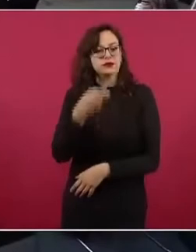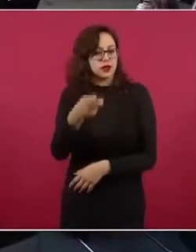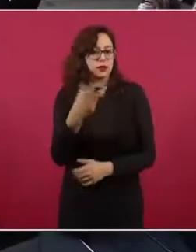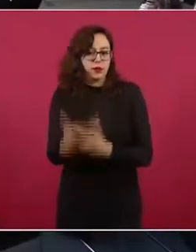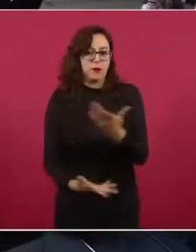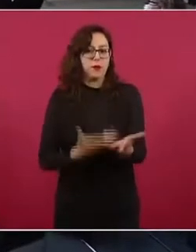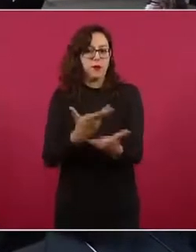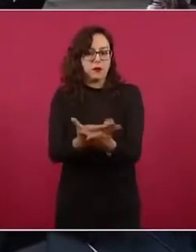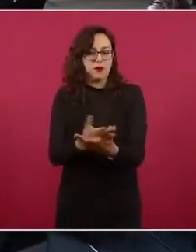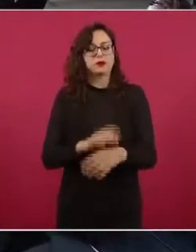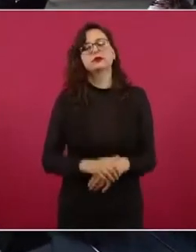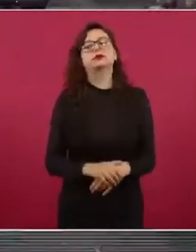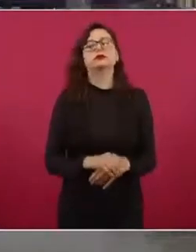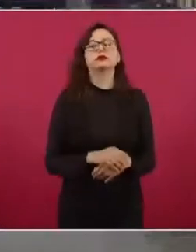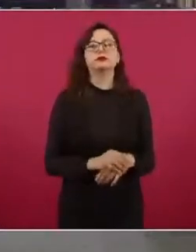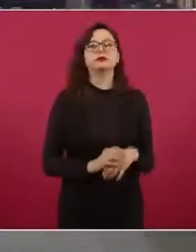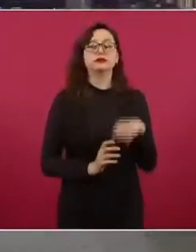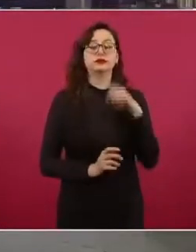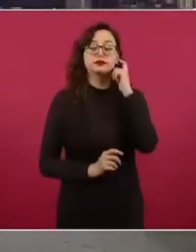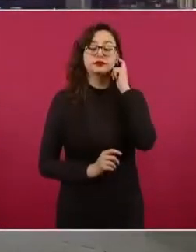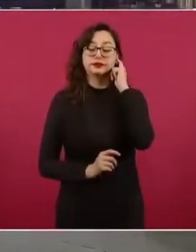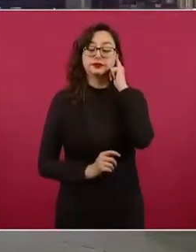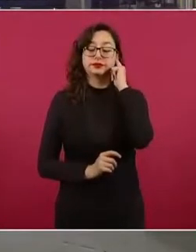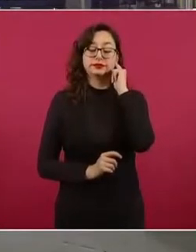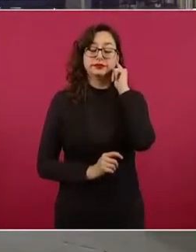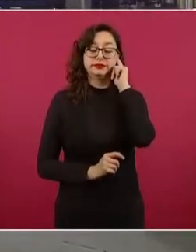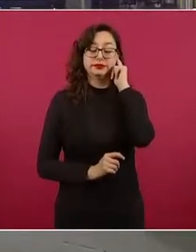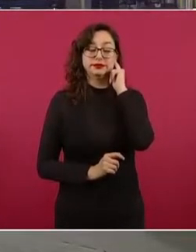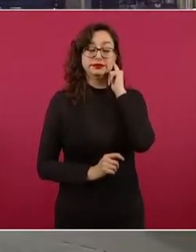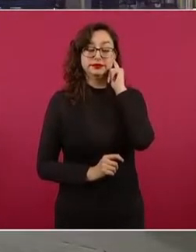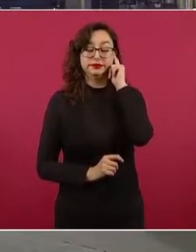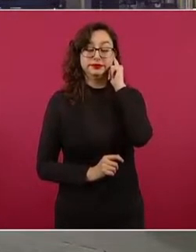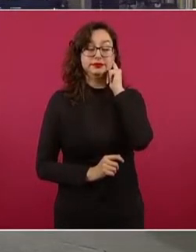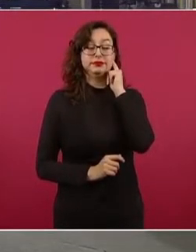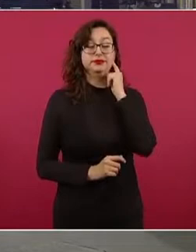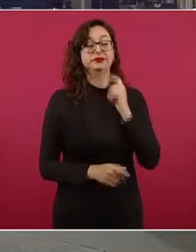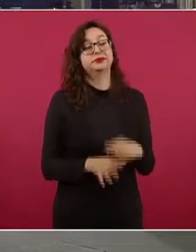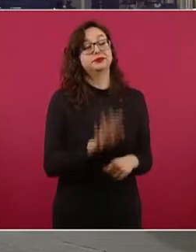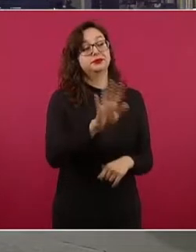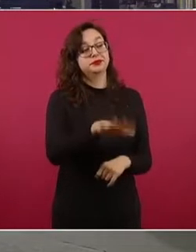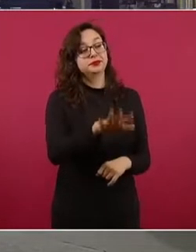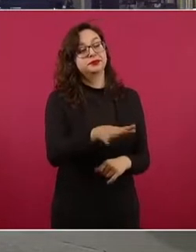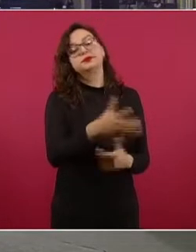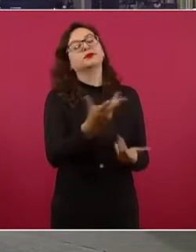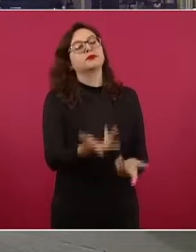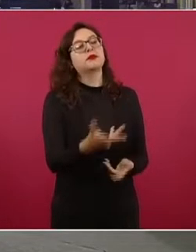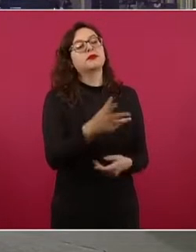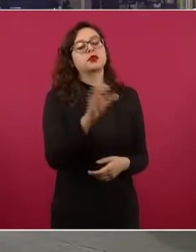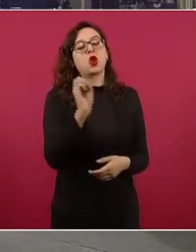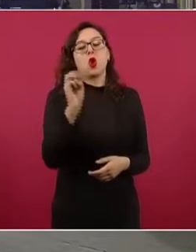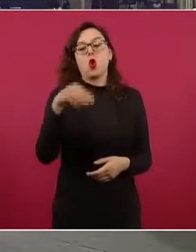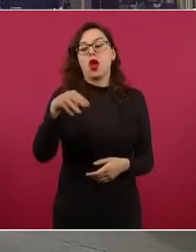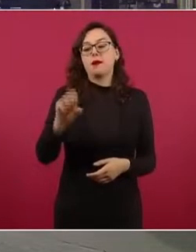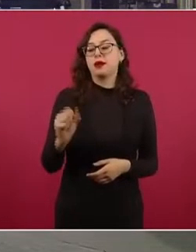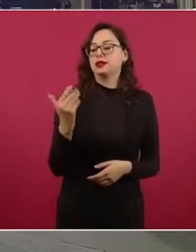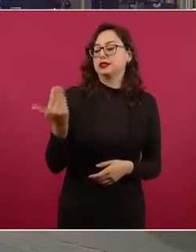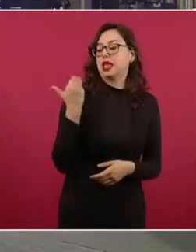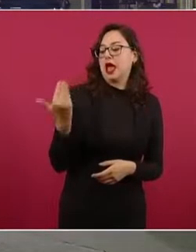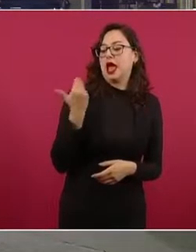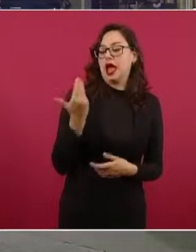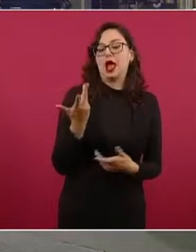En la 75ª reunión de la Organización Mundial de la Salud, donde estuvo el doctor Hugo